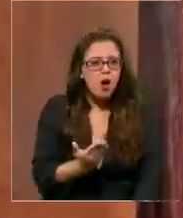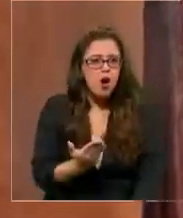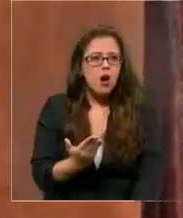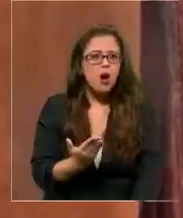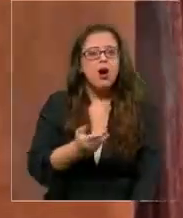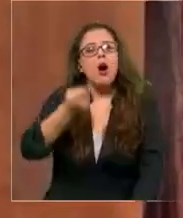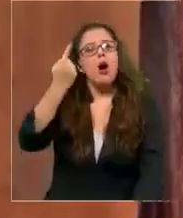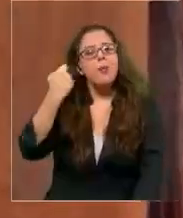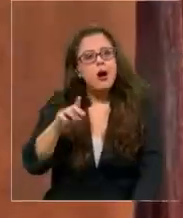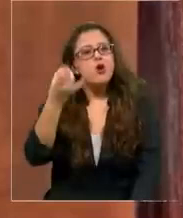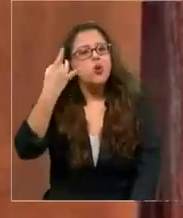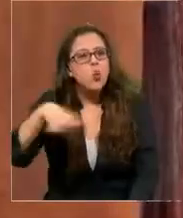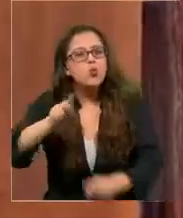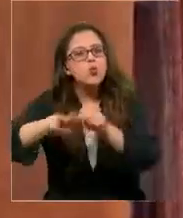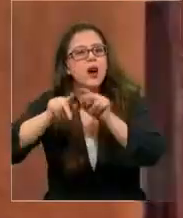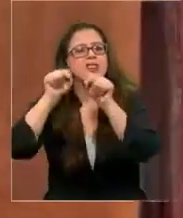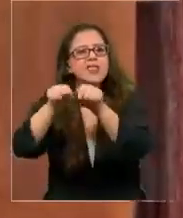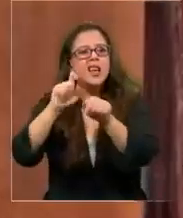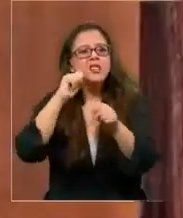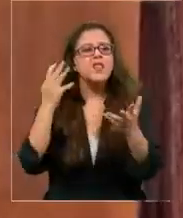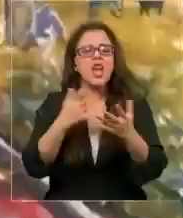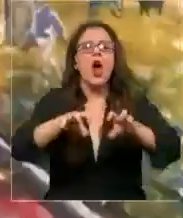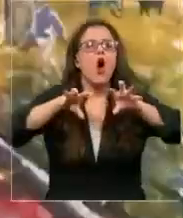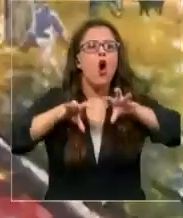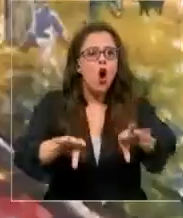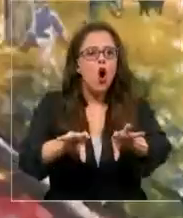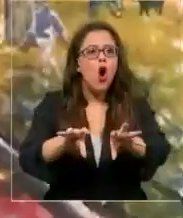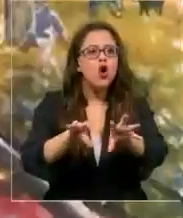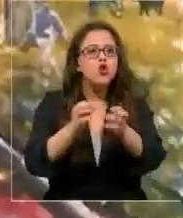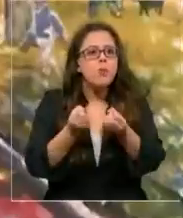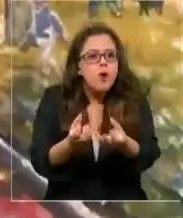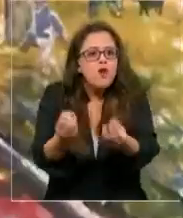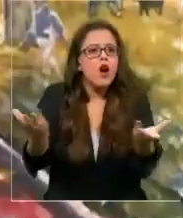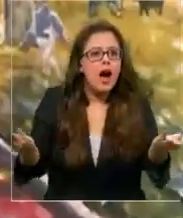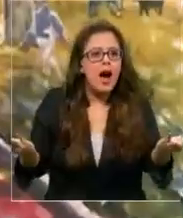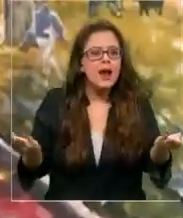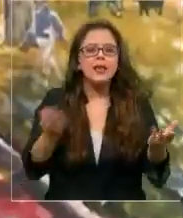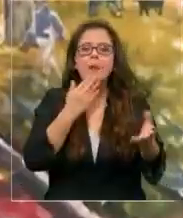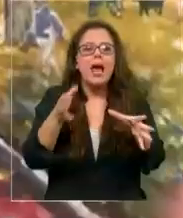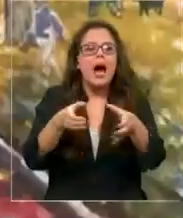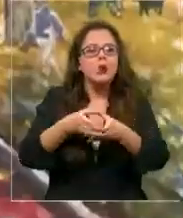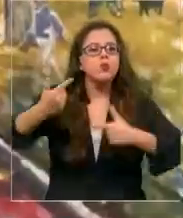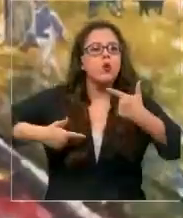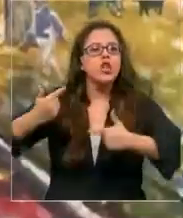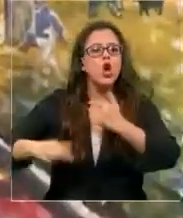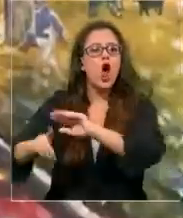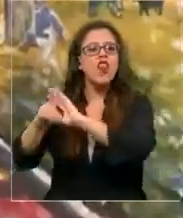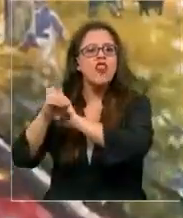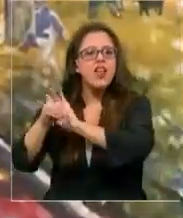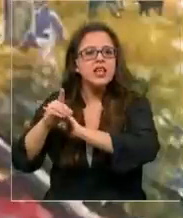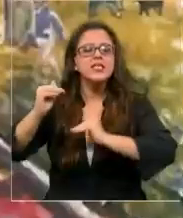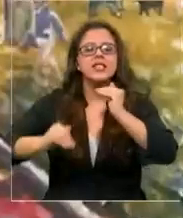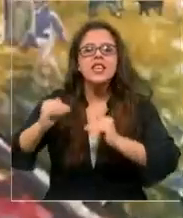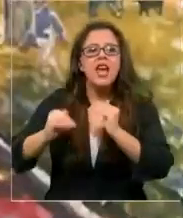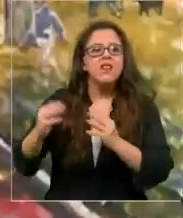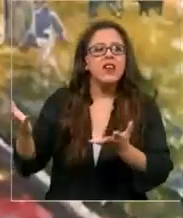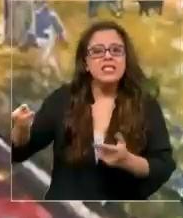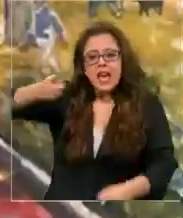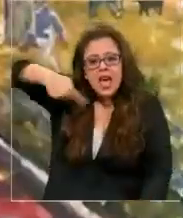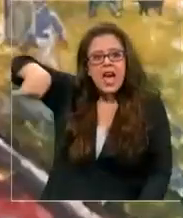además lo único que hacen es sembrar el odio. Están provocando a la derecha que reaccionan muchas veces